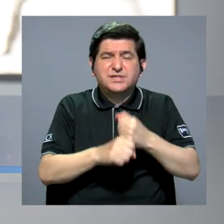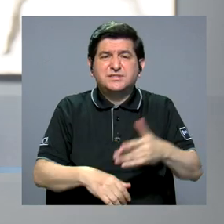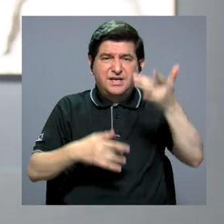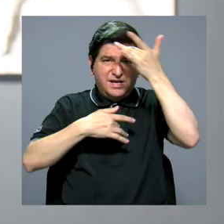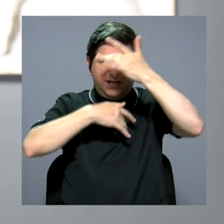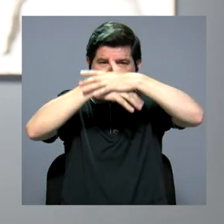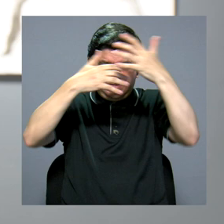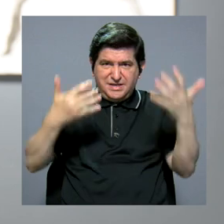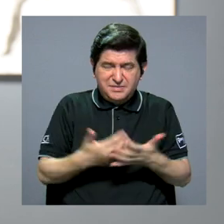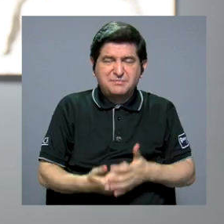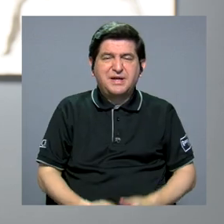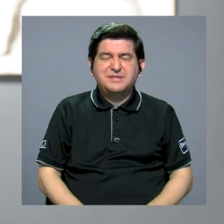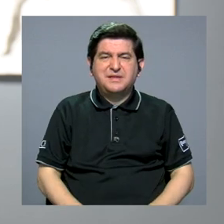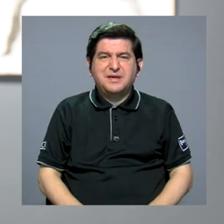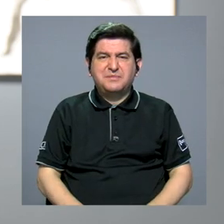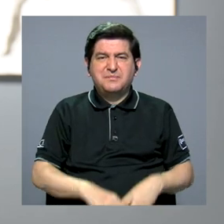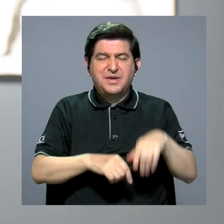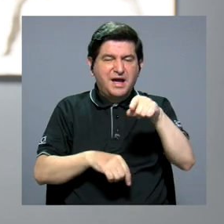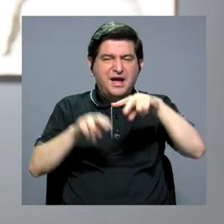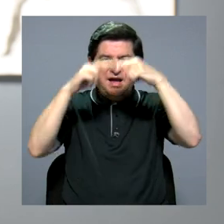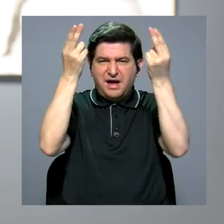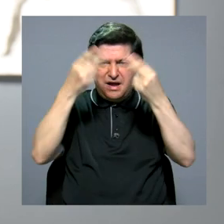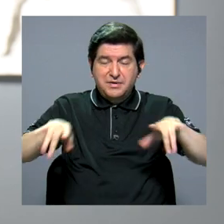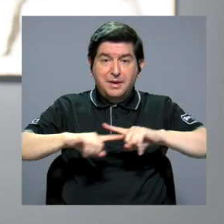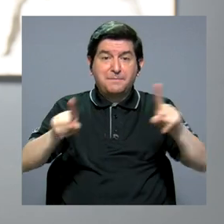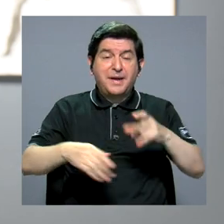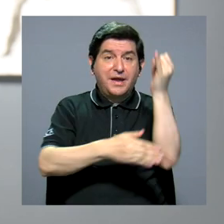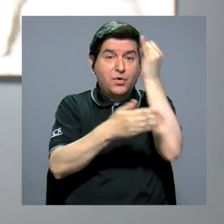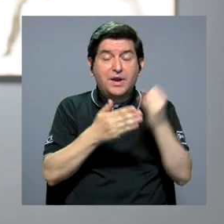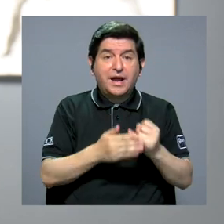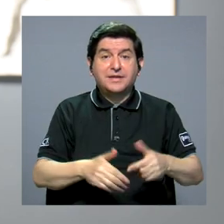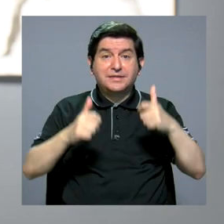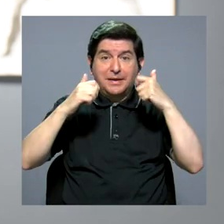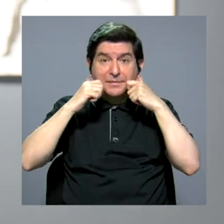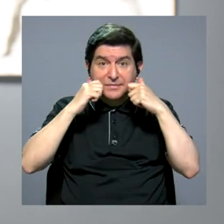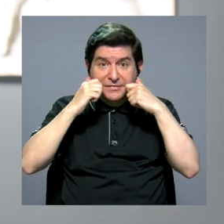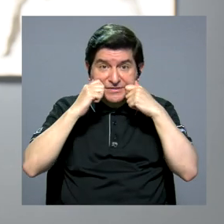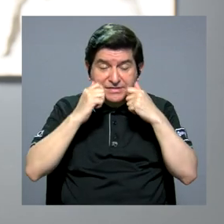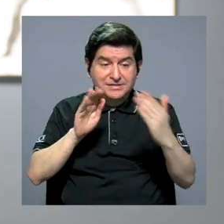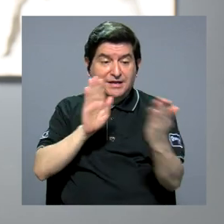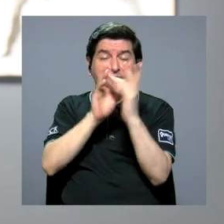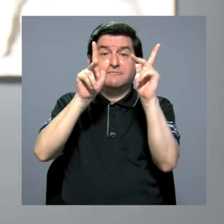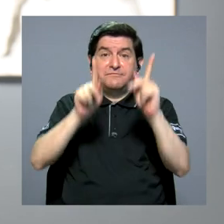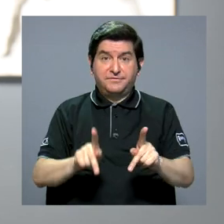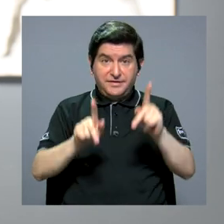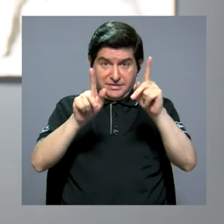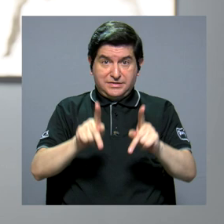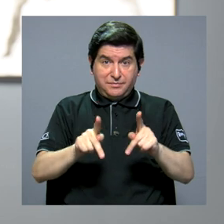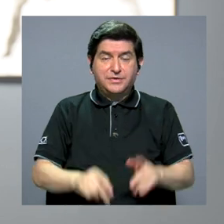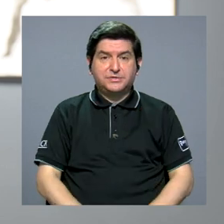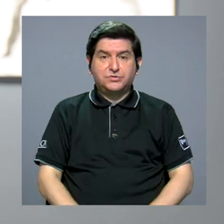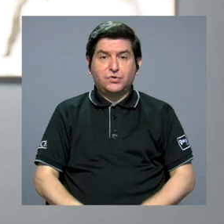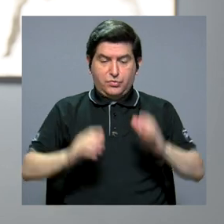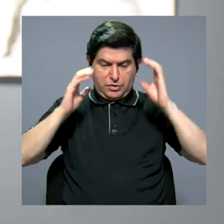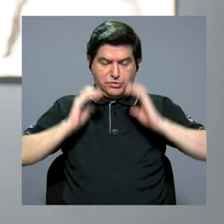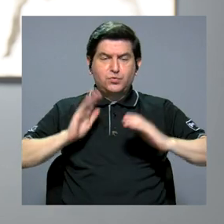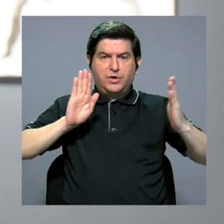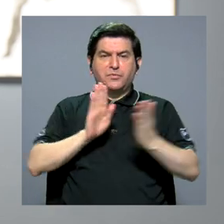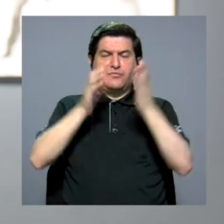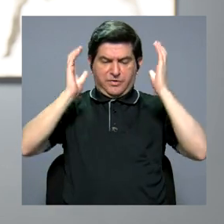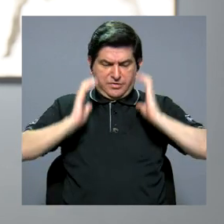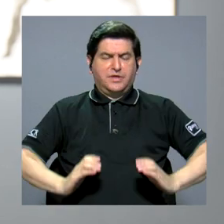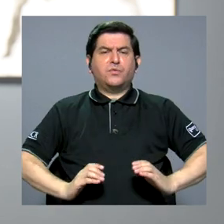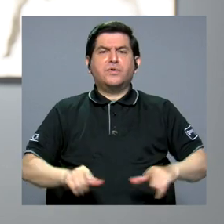desde la virtualidad, pero en el arte la presencia, el estar frente a un público, cuerpo a cuerpo, el crear